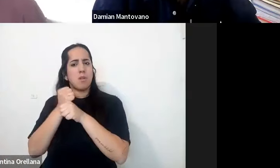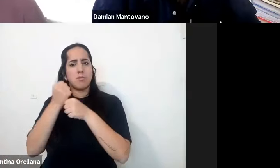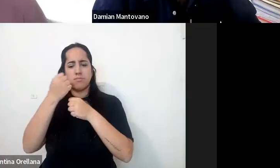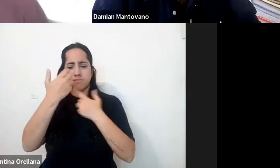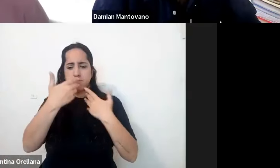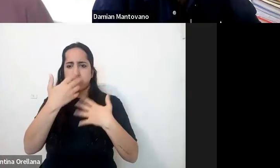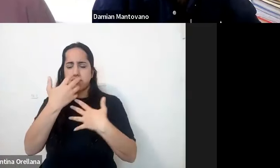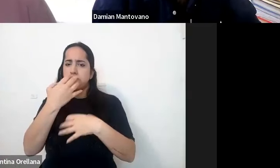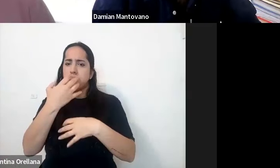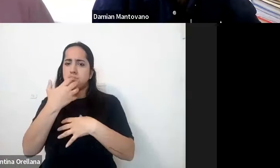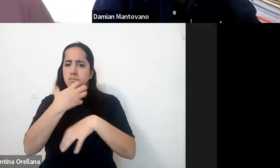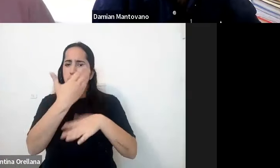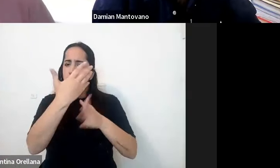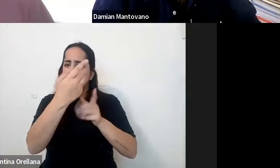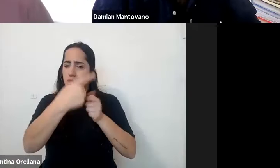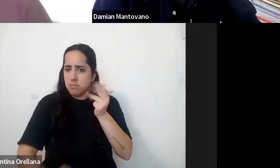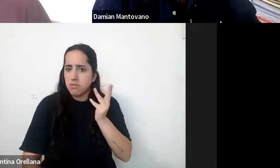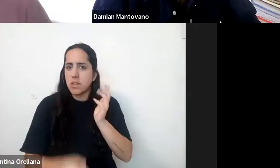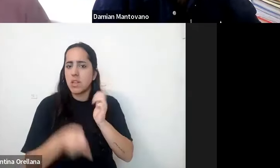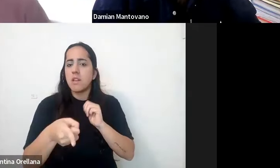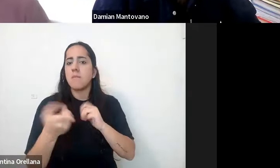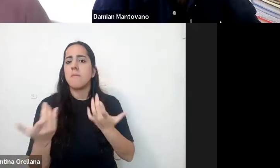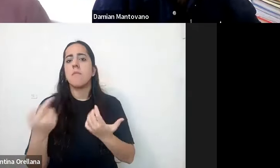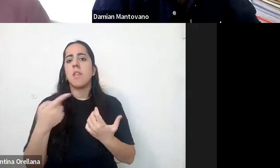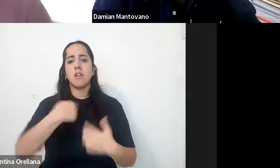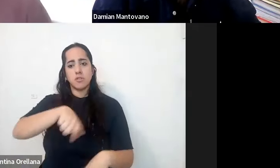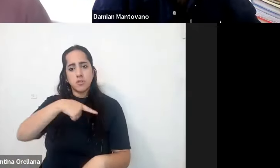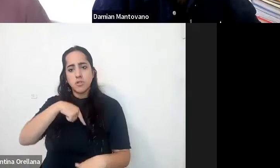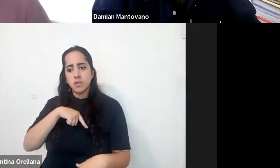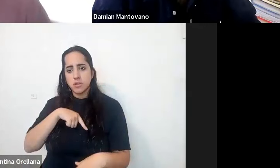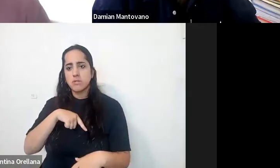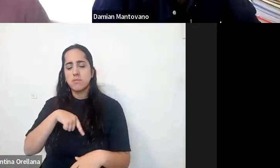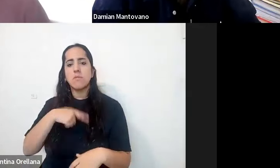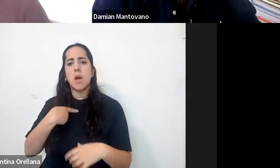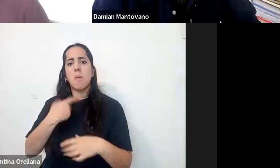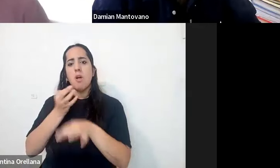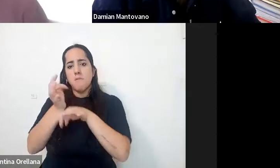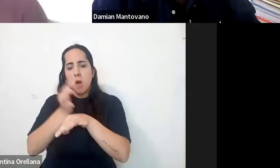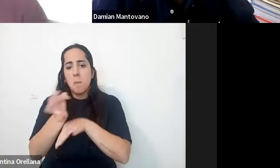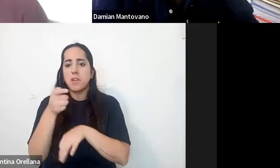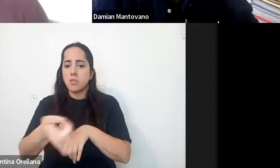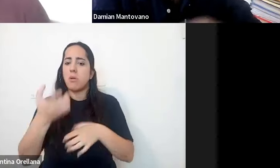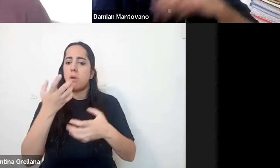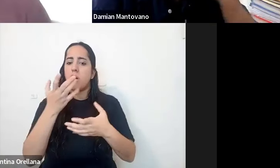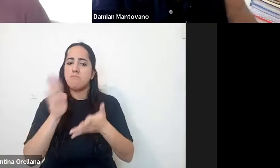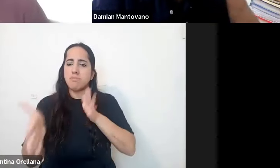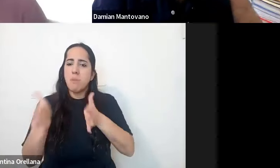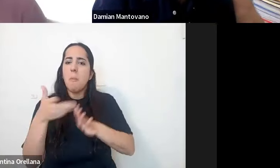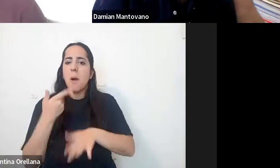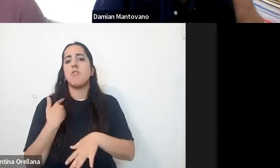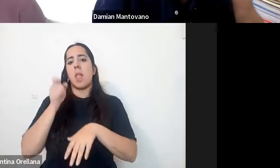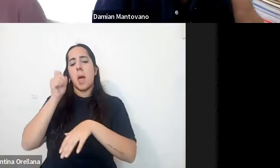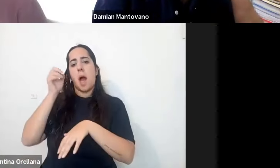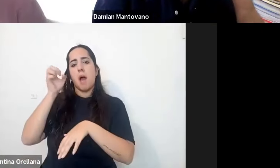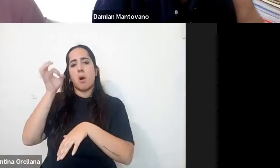a pesar de todo tenemos en nuestra formación momentos donde los vamos a especializar